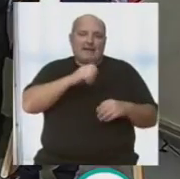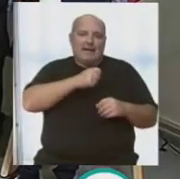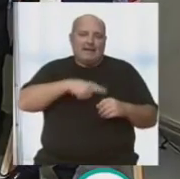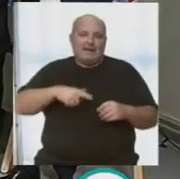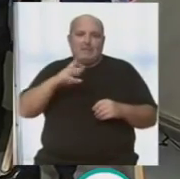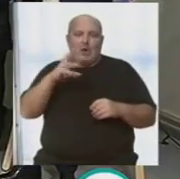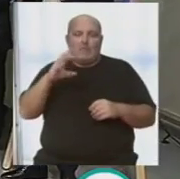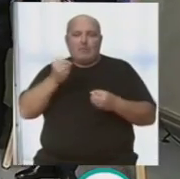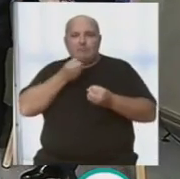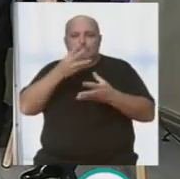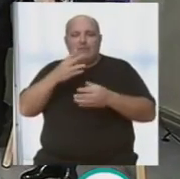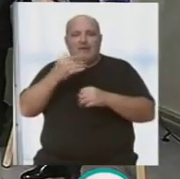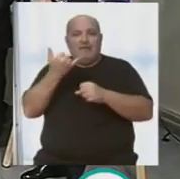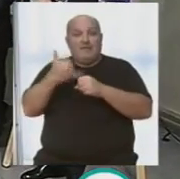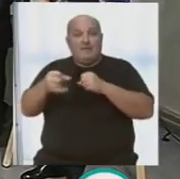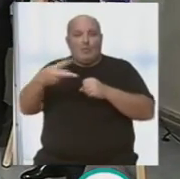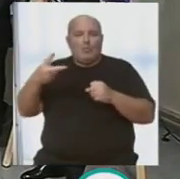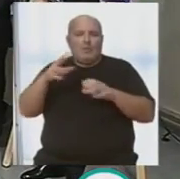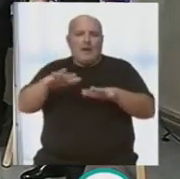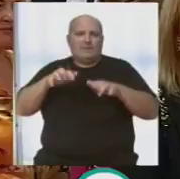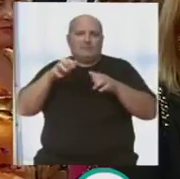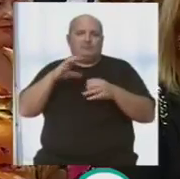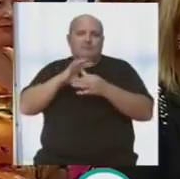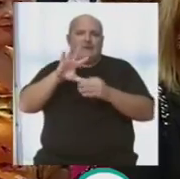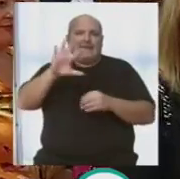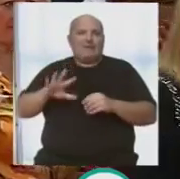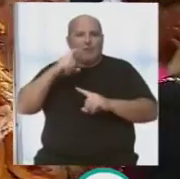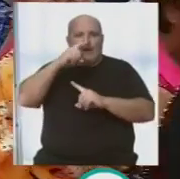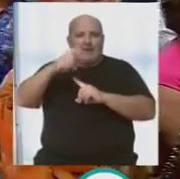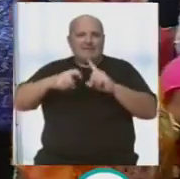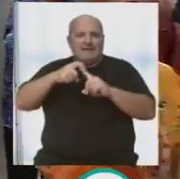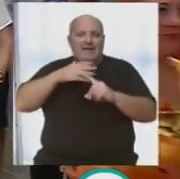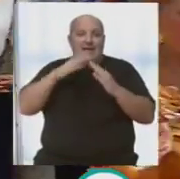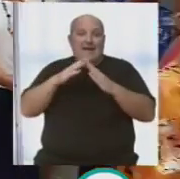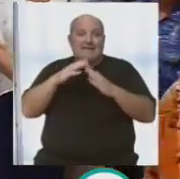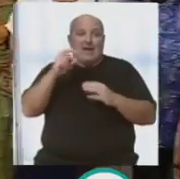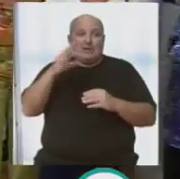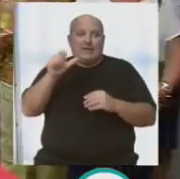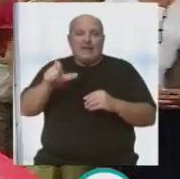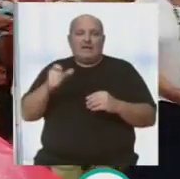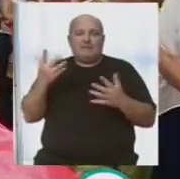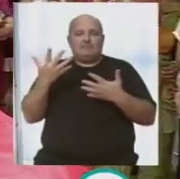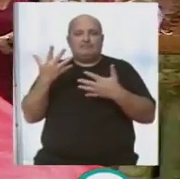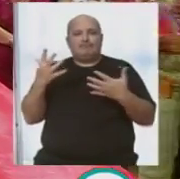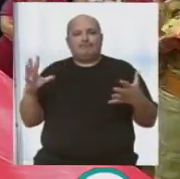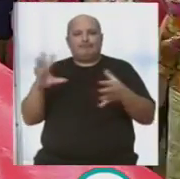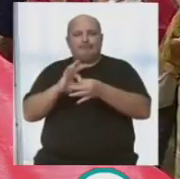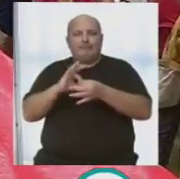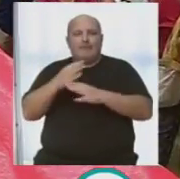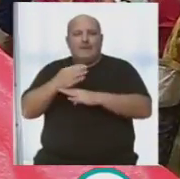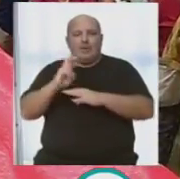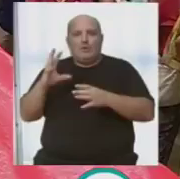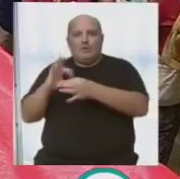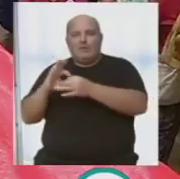Procopio, dio a conocer a la finalización de un acto con motivo del quinto aniversario de la Casa del Corista, la integración del cañón en otro